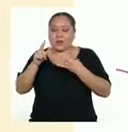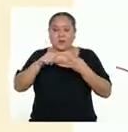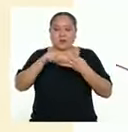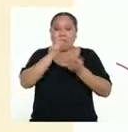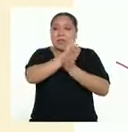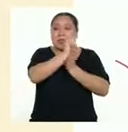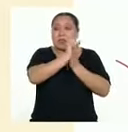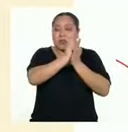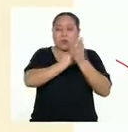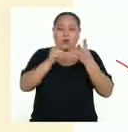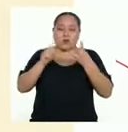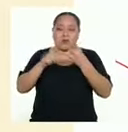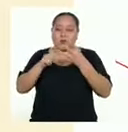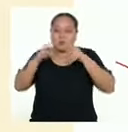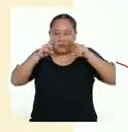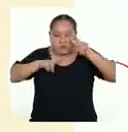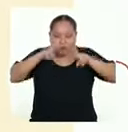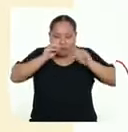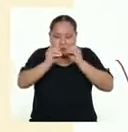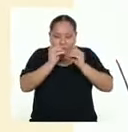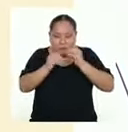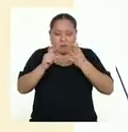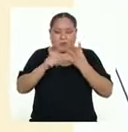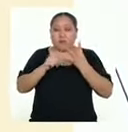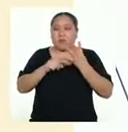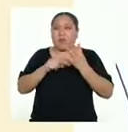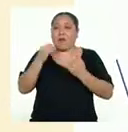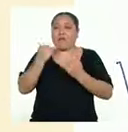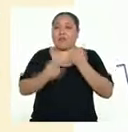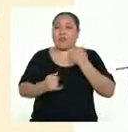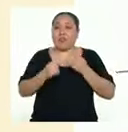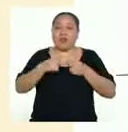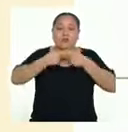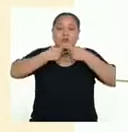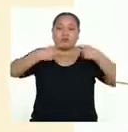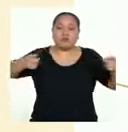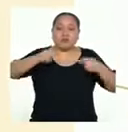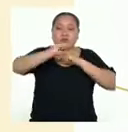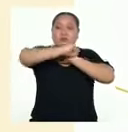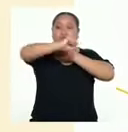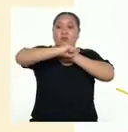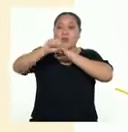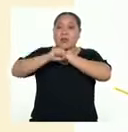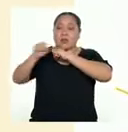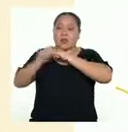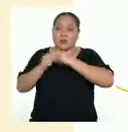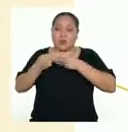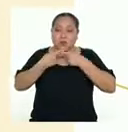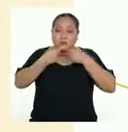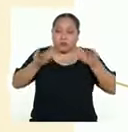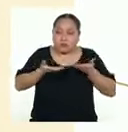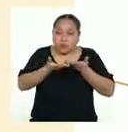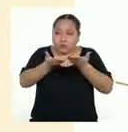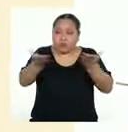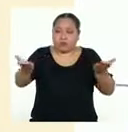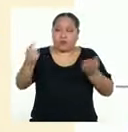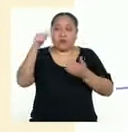textualización, revisión y finalmente la publicación y difusión de nuestro texto.